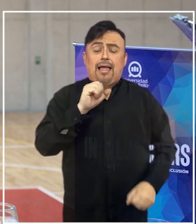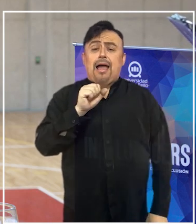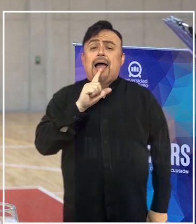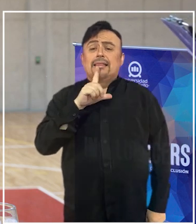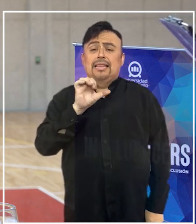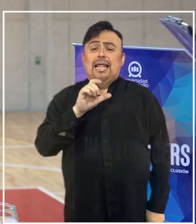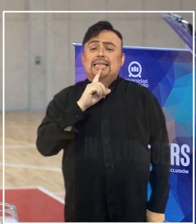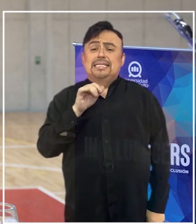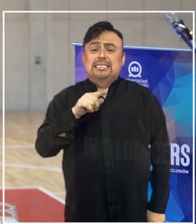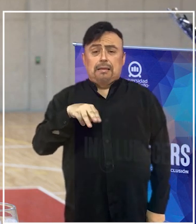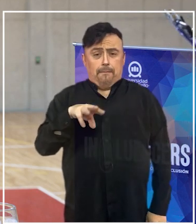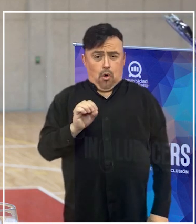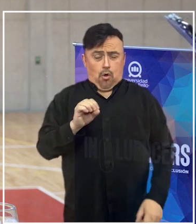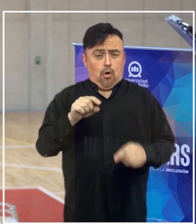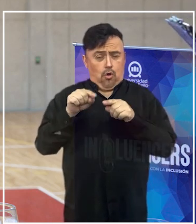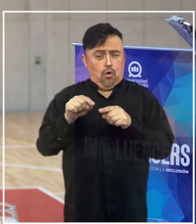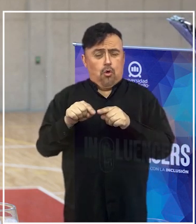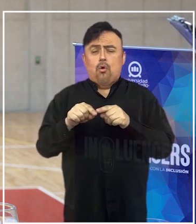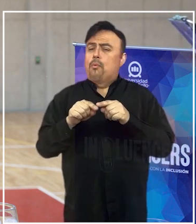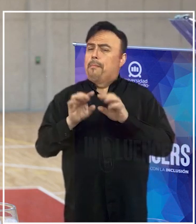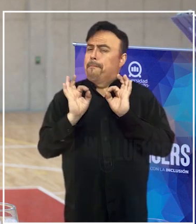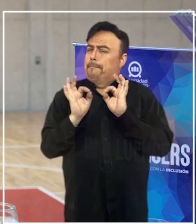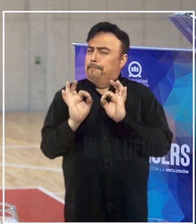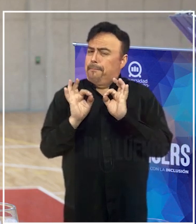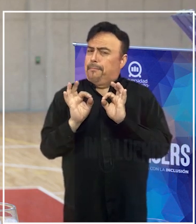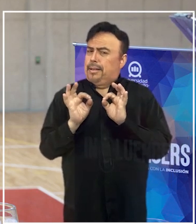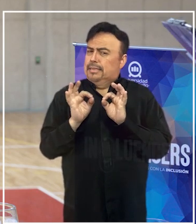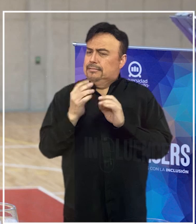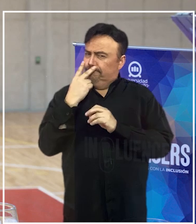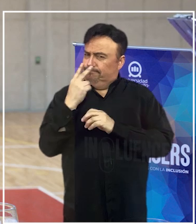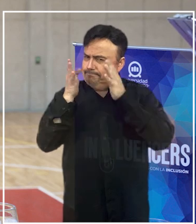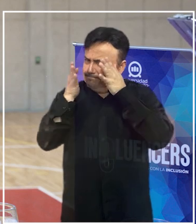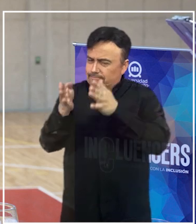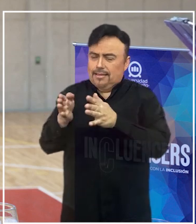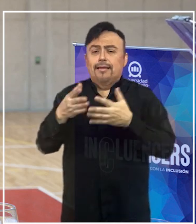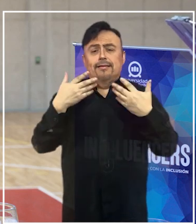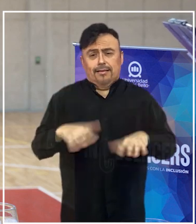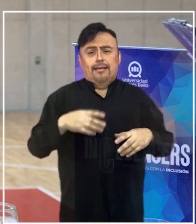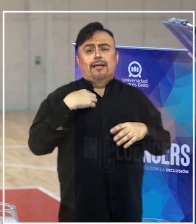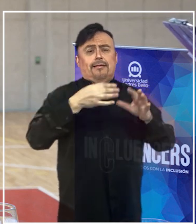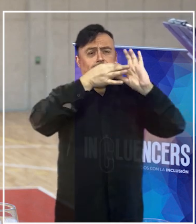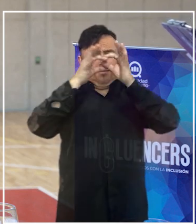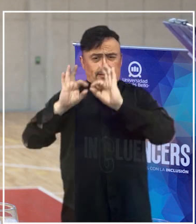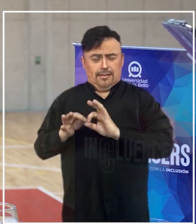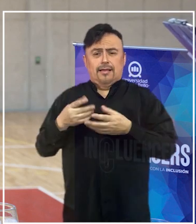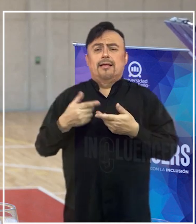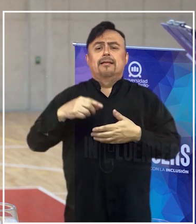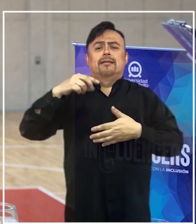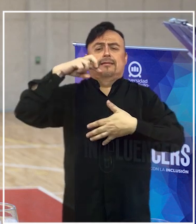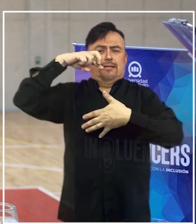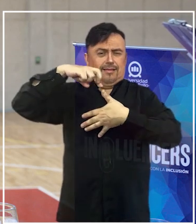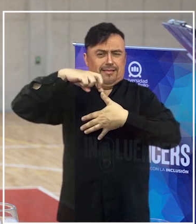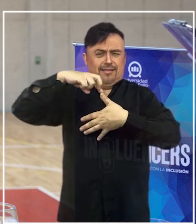particular atención. Incluso lo vemos en los Juegos Olímpicos, en los Paralímpicos,